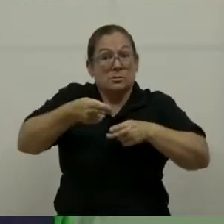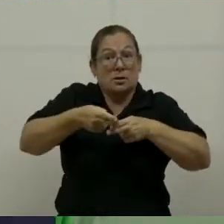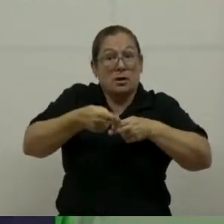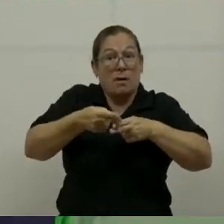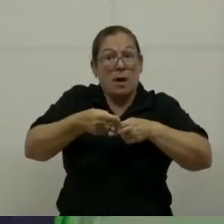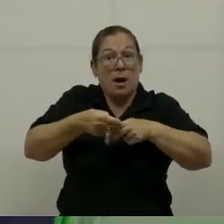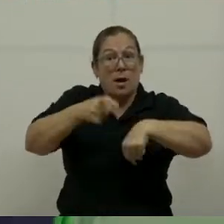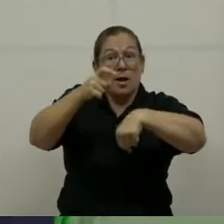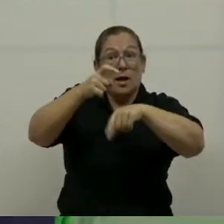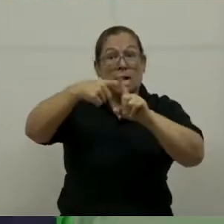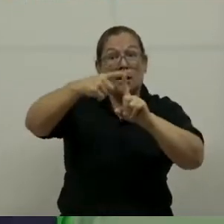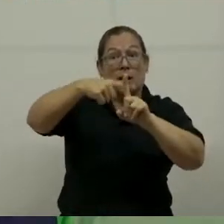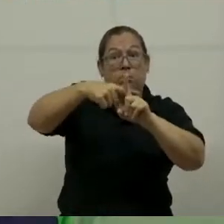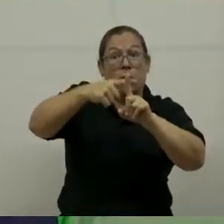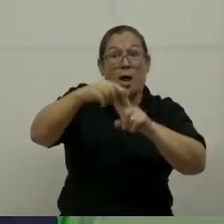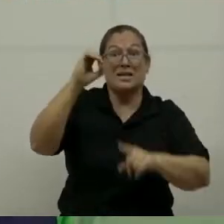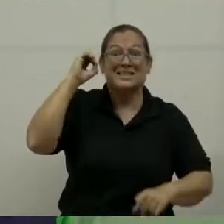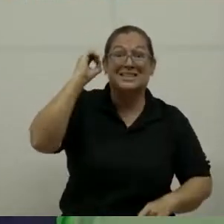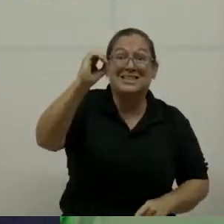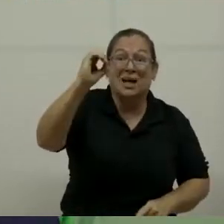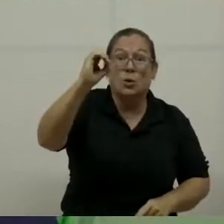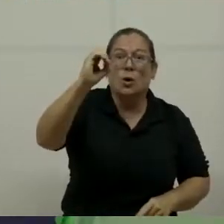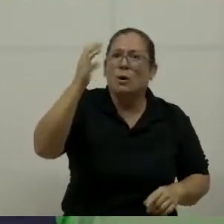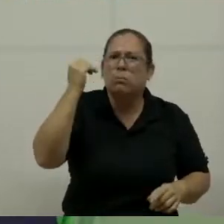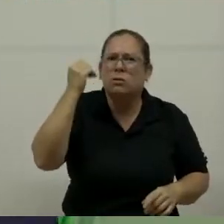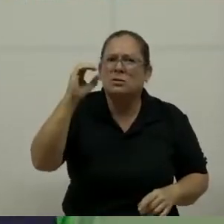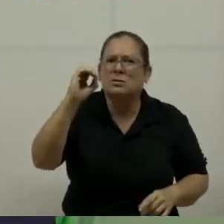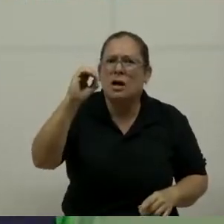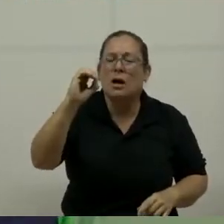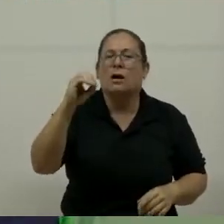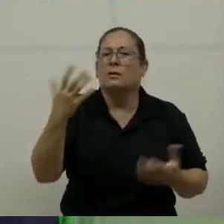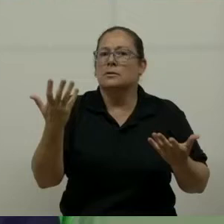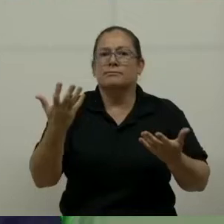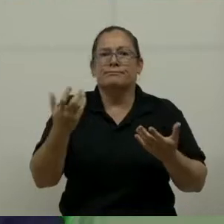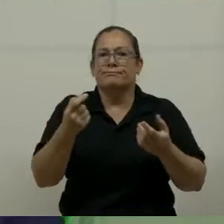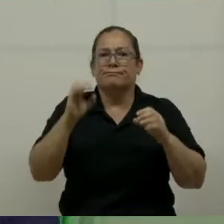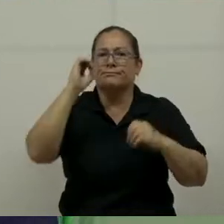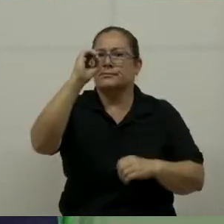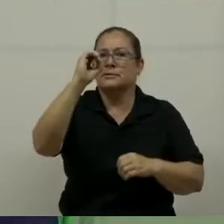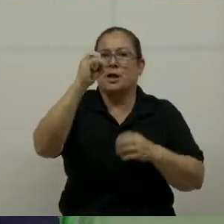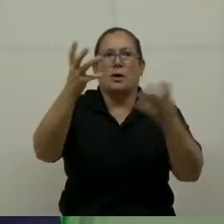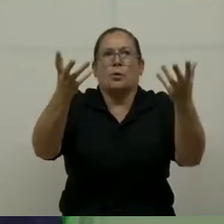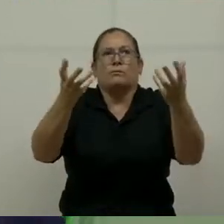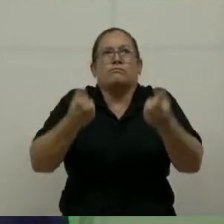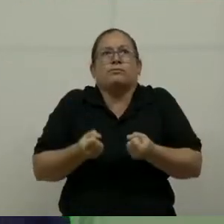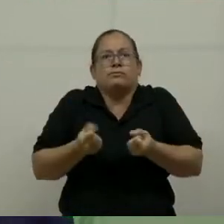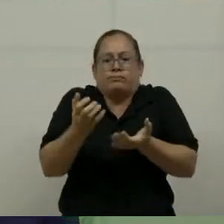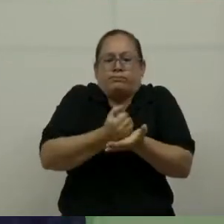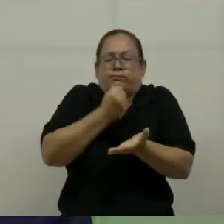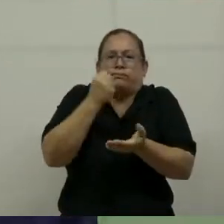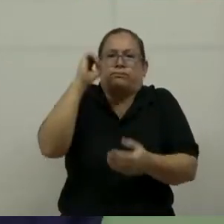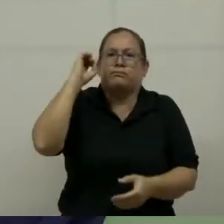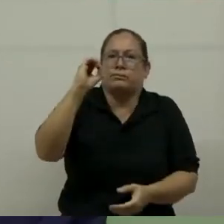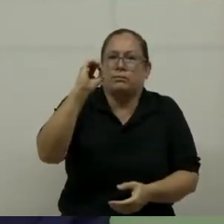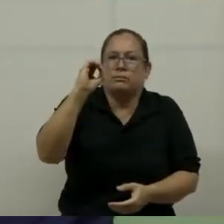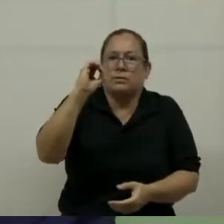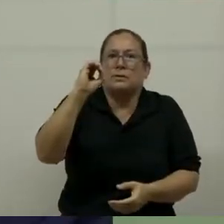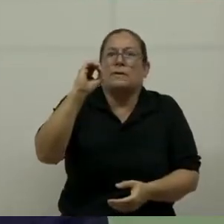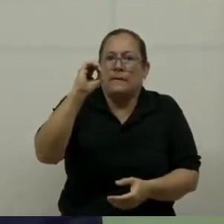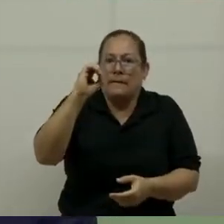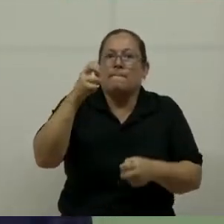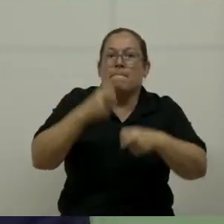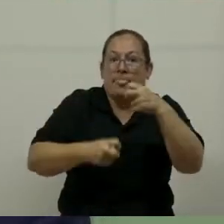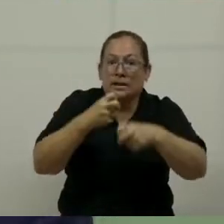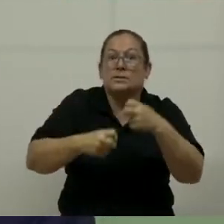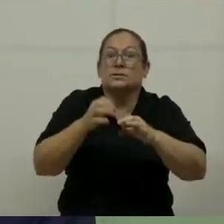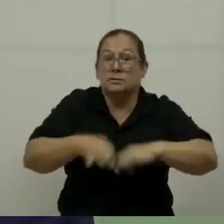Cero porque fue cero ingresos durante muchísimo tiempo. Y entonces tenemos una crisis realmente importante y por eso es que